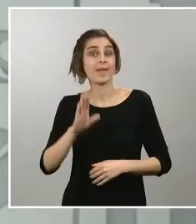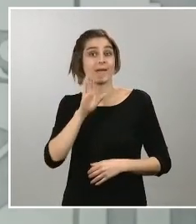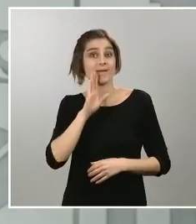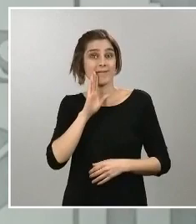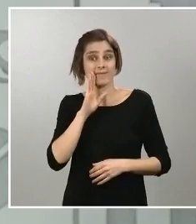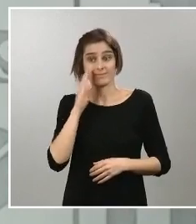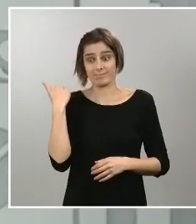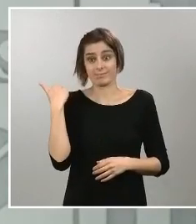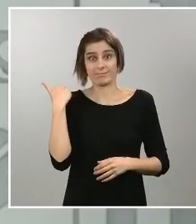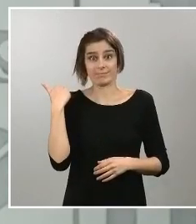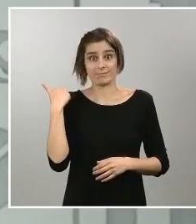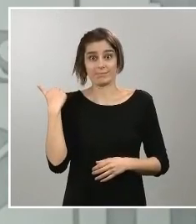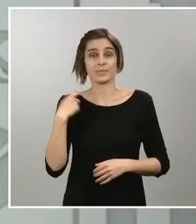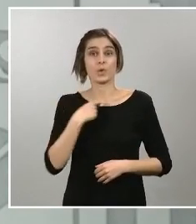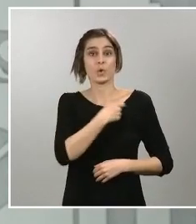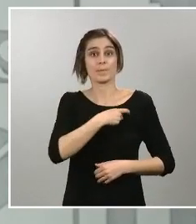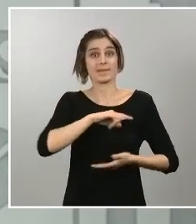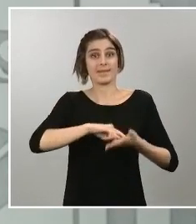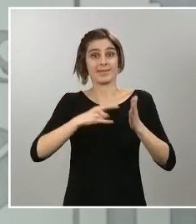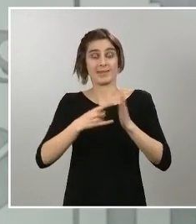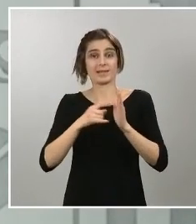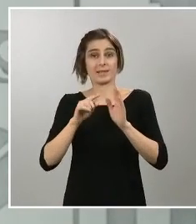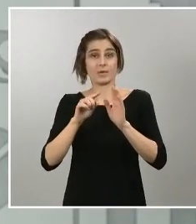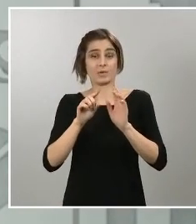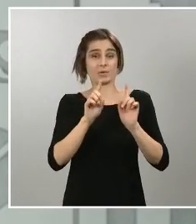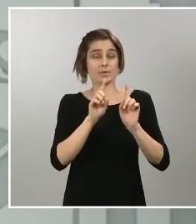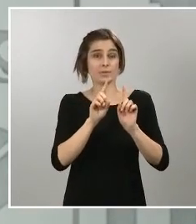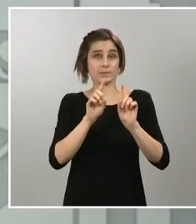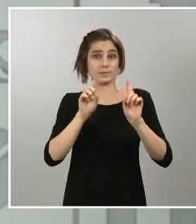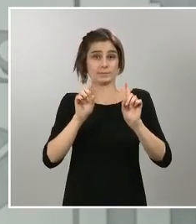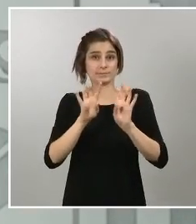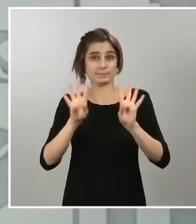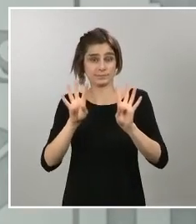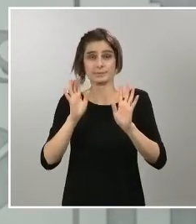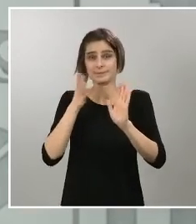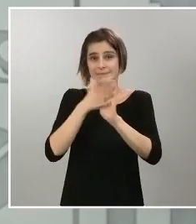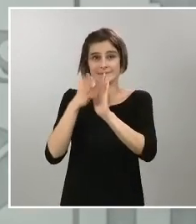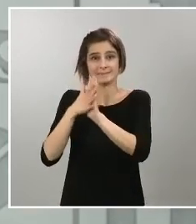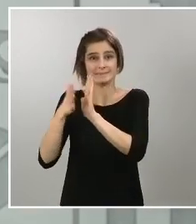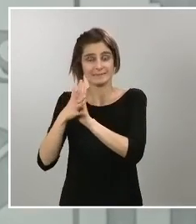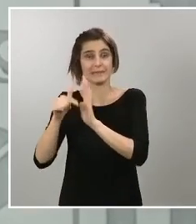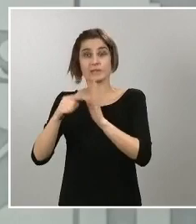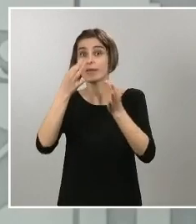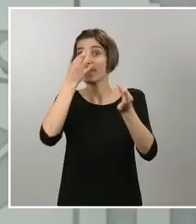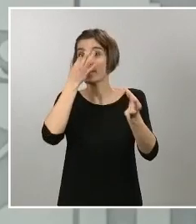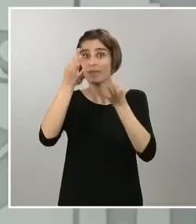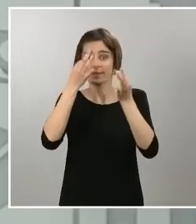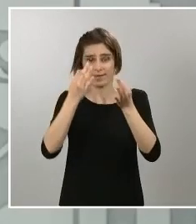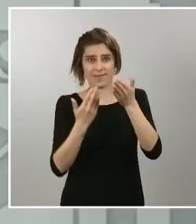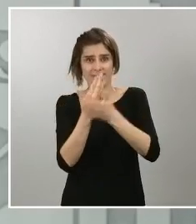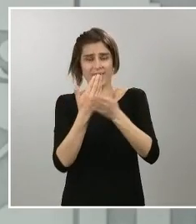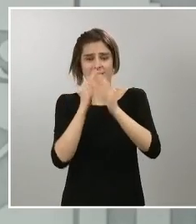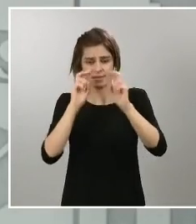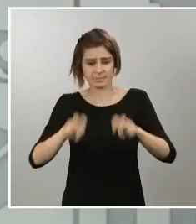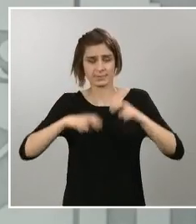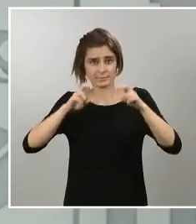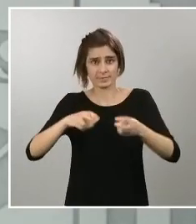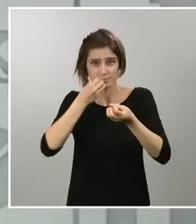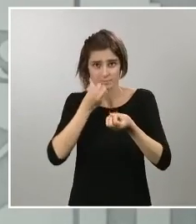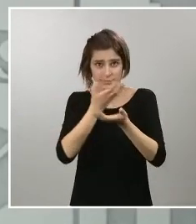y por tanto de conocer las cifras que de forma transparente, de forma diaria, estamos dando al conjunto de la ciudadanía.